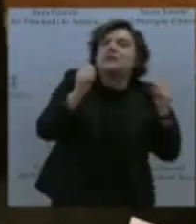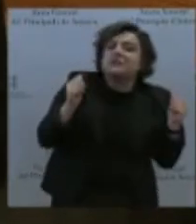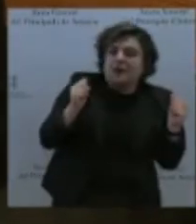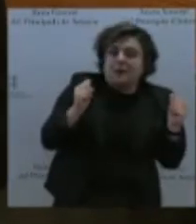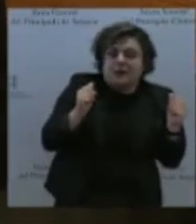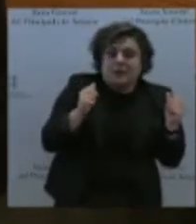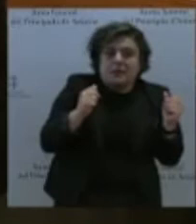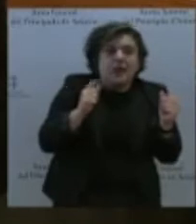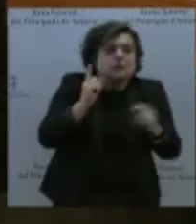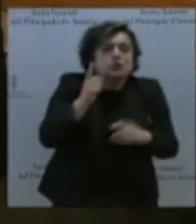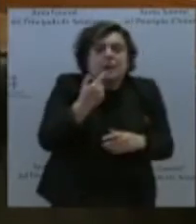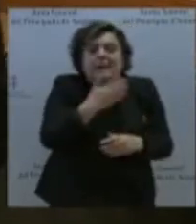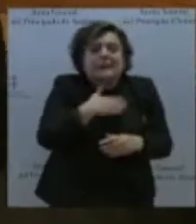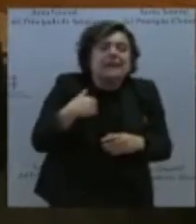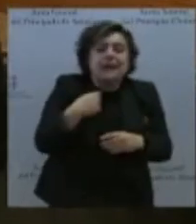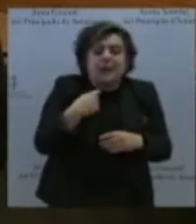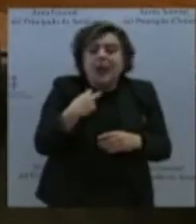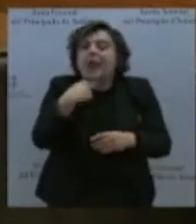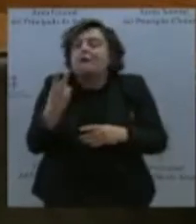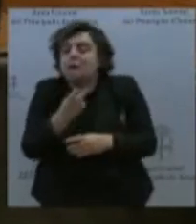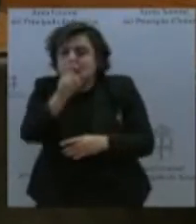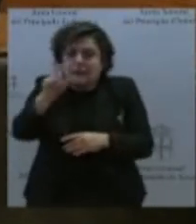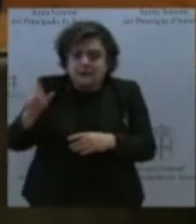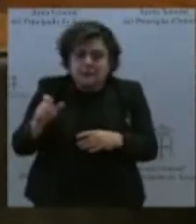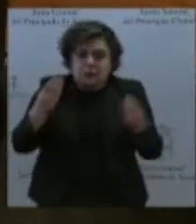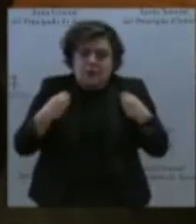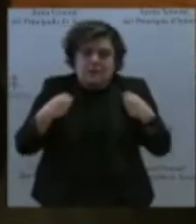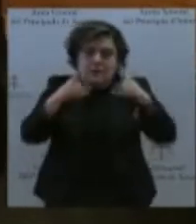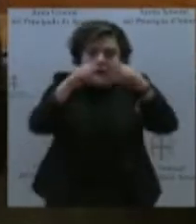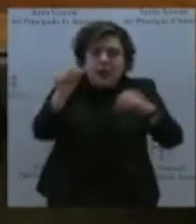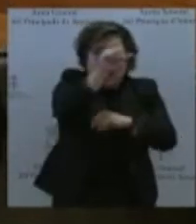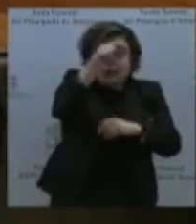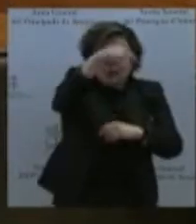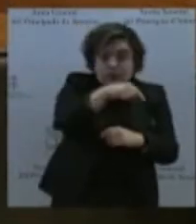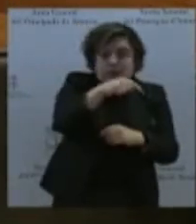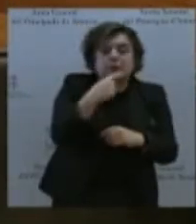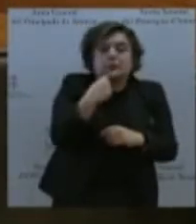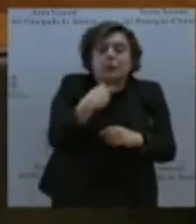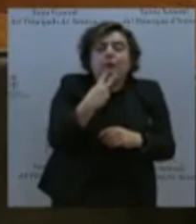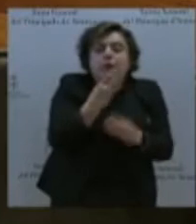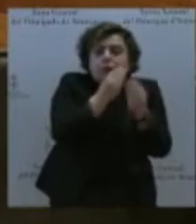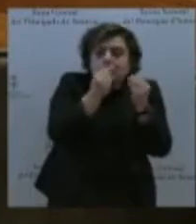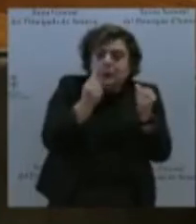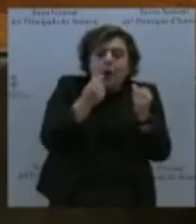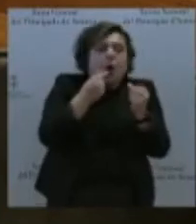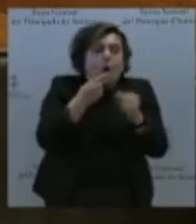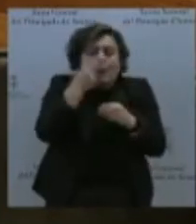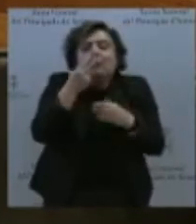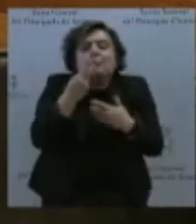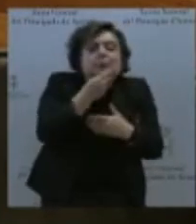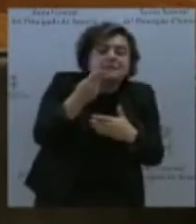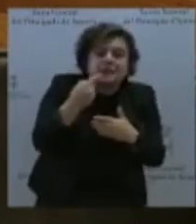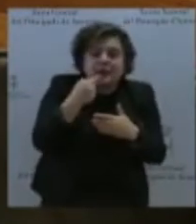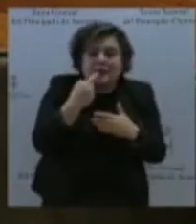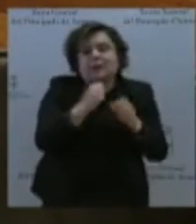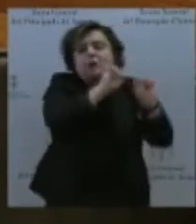de la gente del occidente o hacer visitas en las que se les dice que se les defiende, pero no se les defiende, este grupo parlamentario no les vamos a